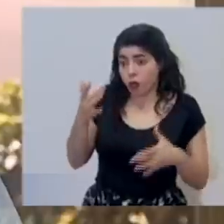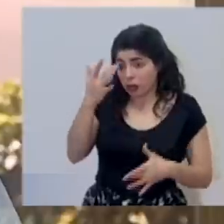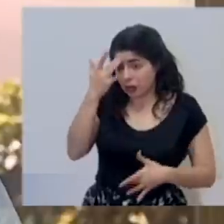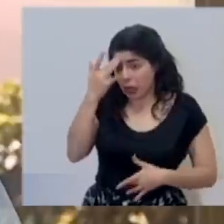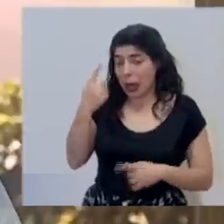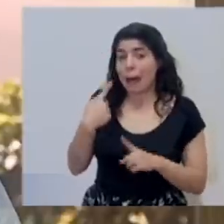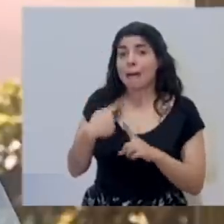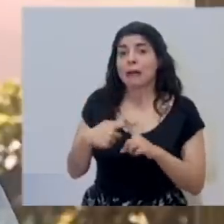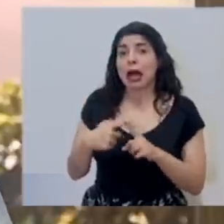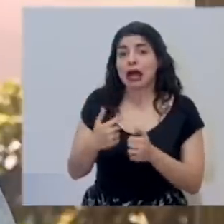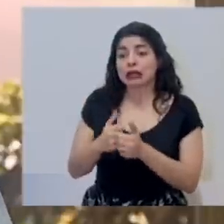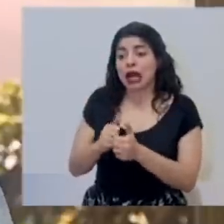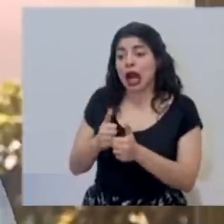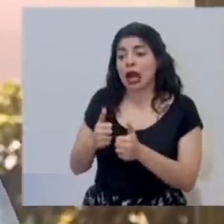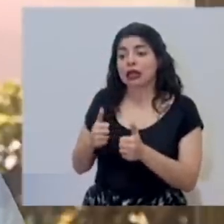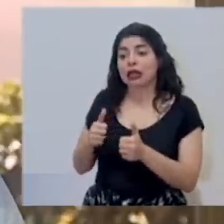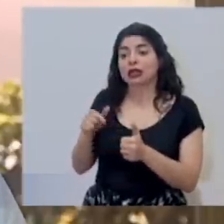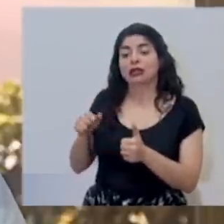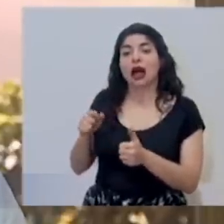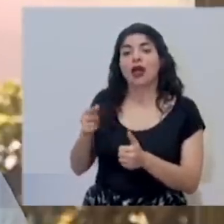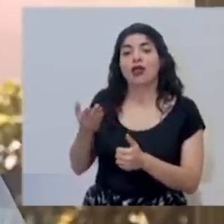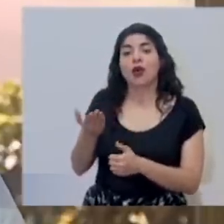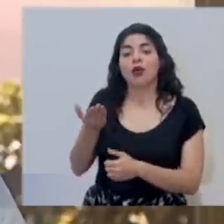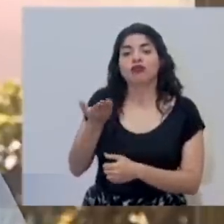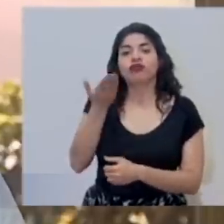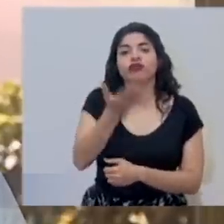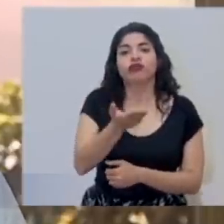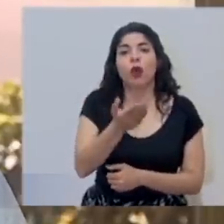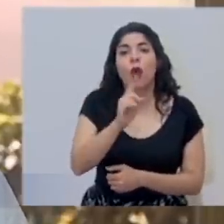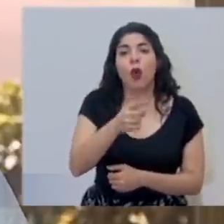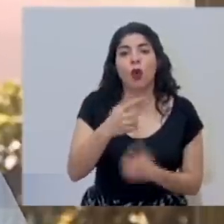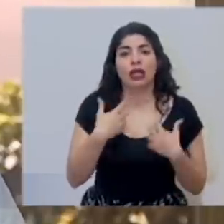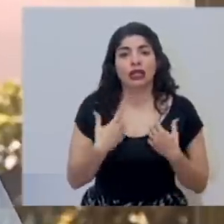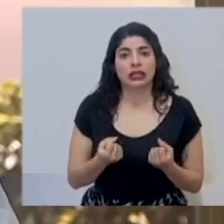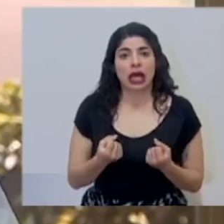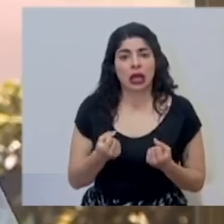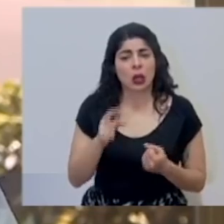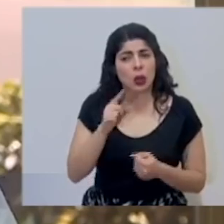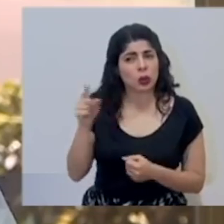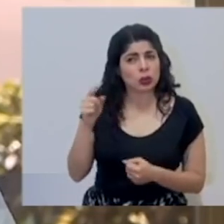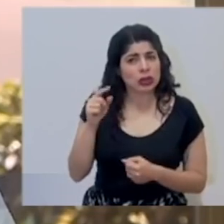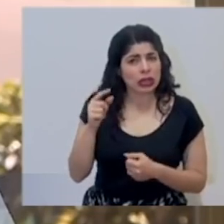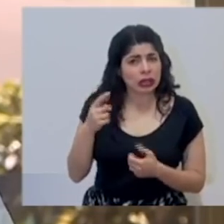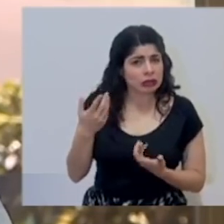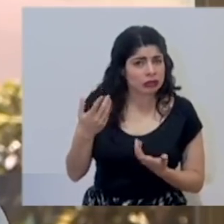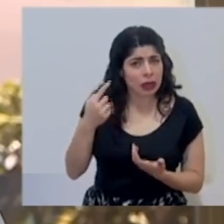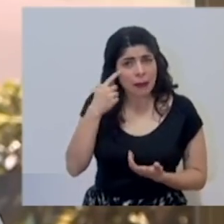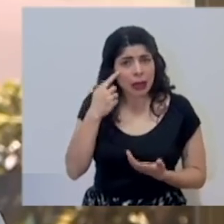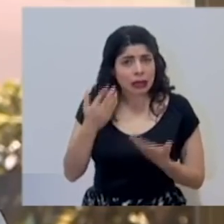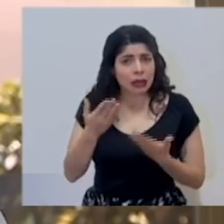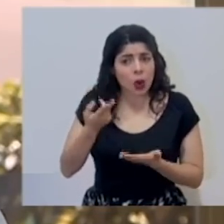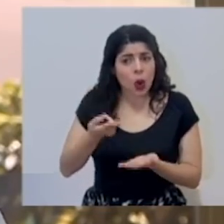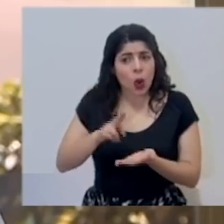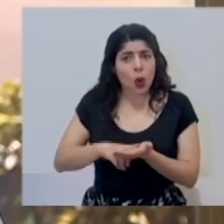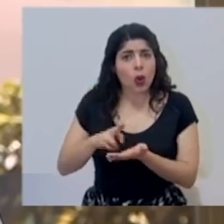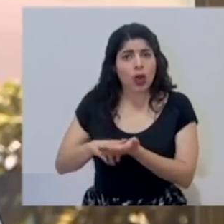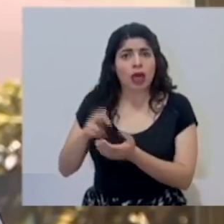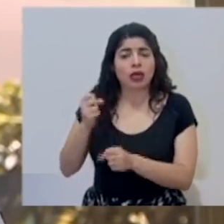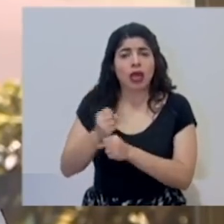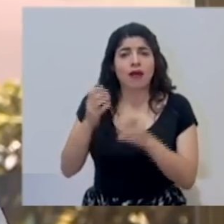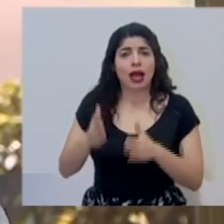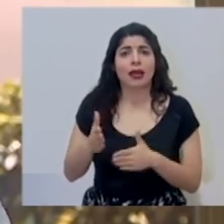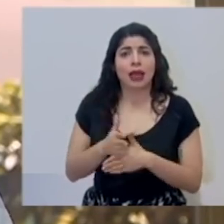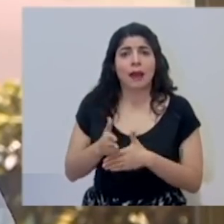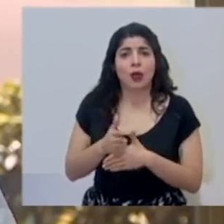el rezago del envío de las órdenes sanitarias, usted no ha empezado en el contrato de personal